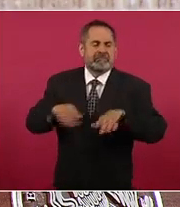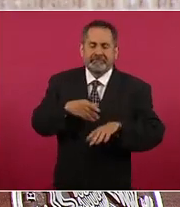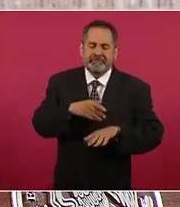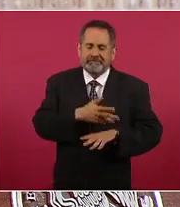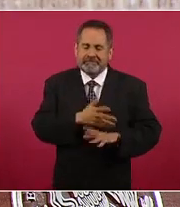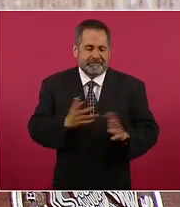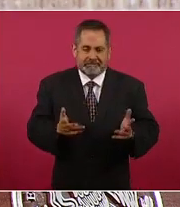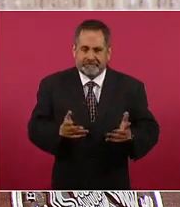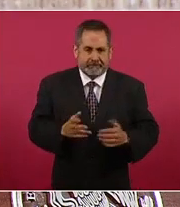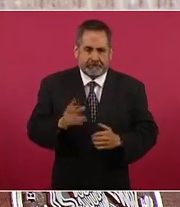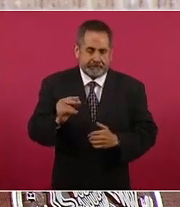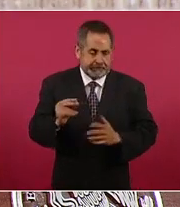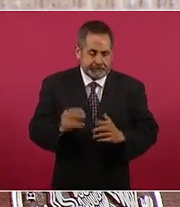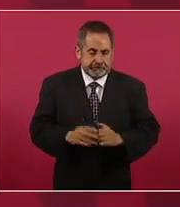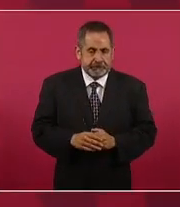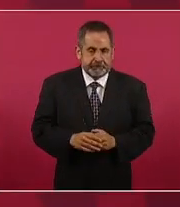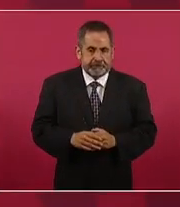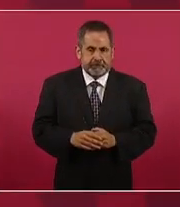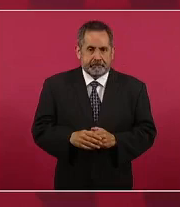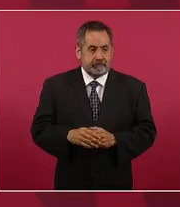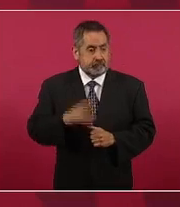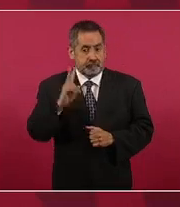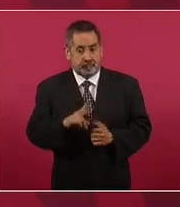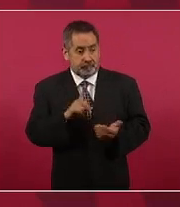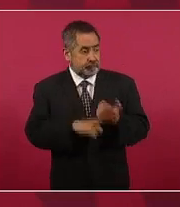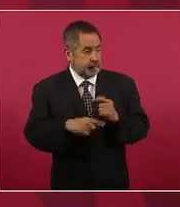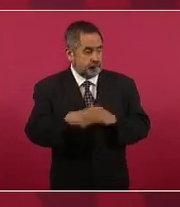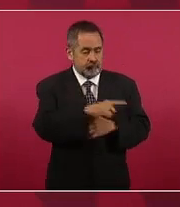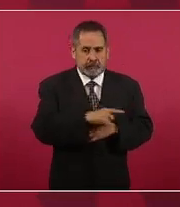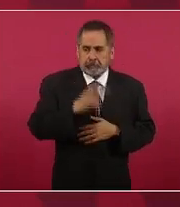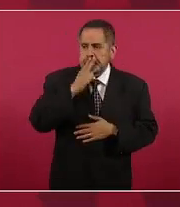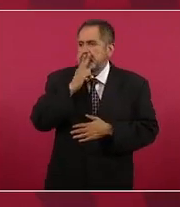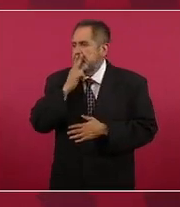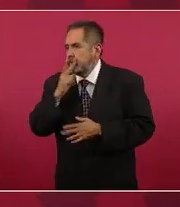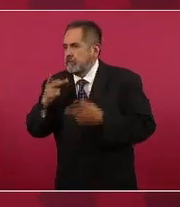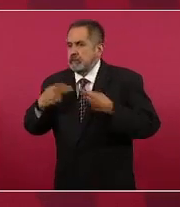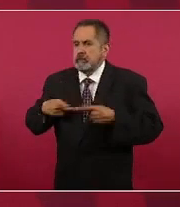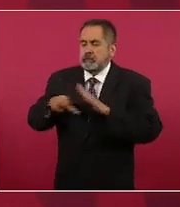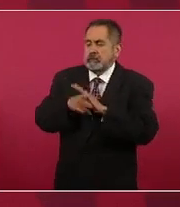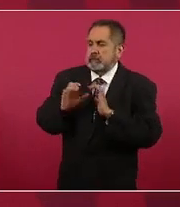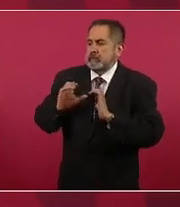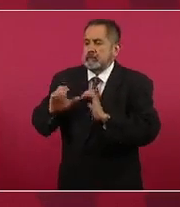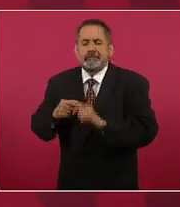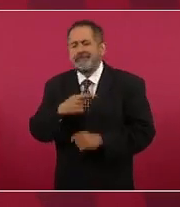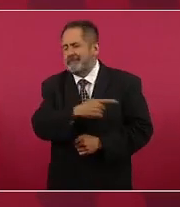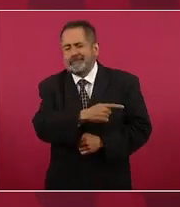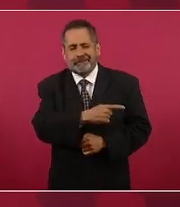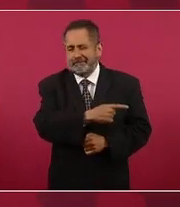no es que les importe la vida de los periodistas